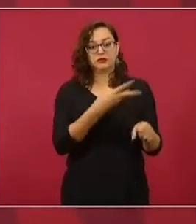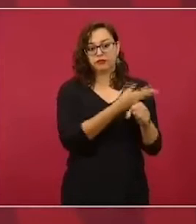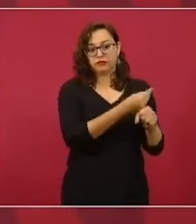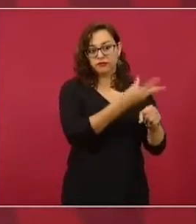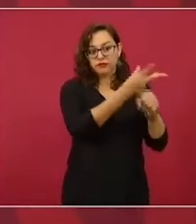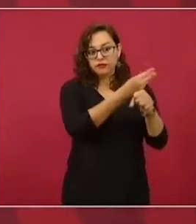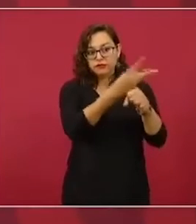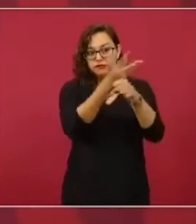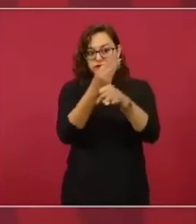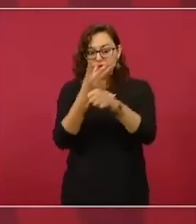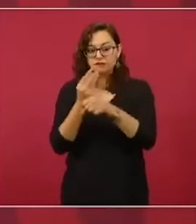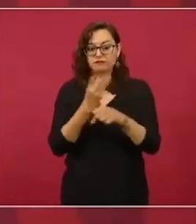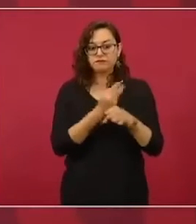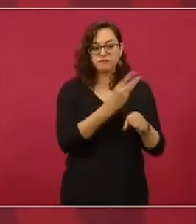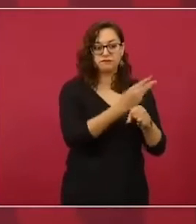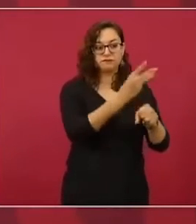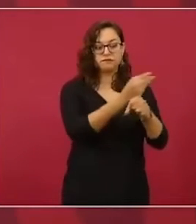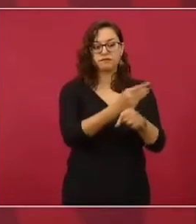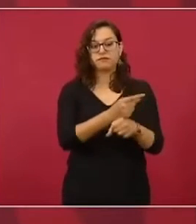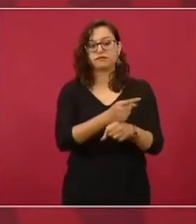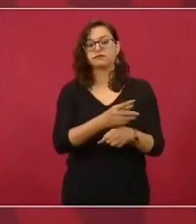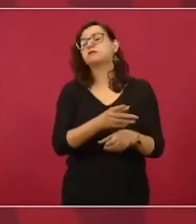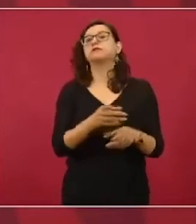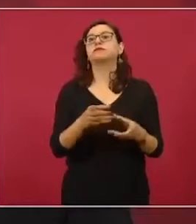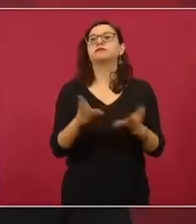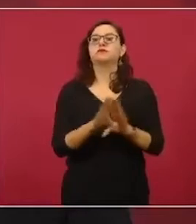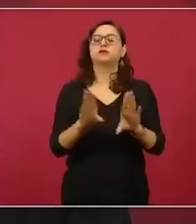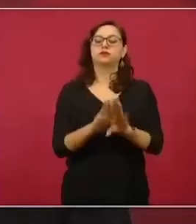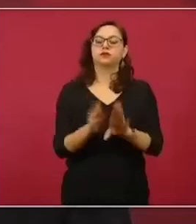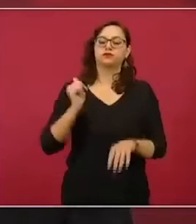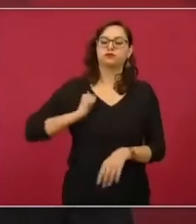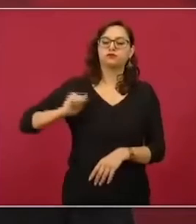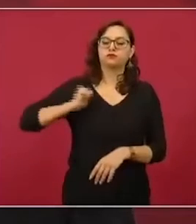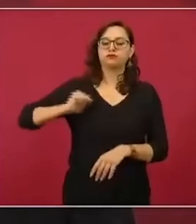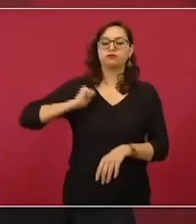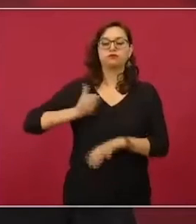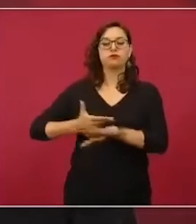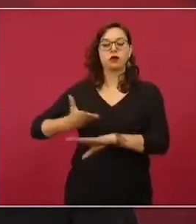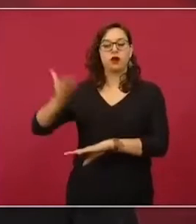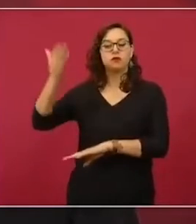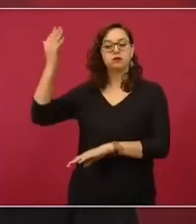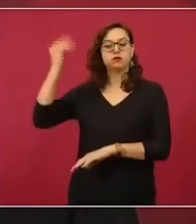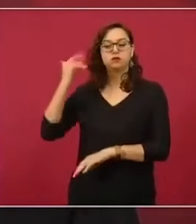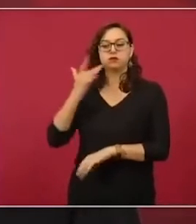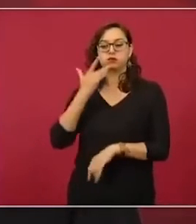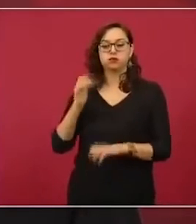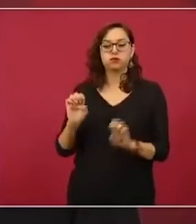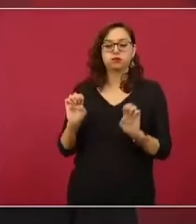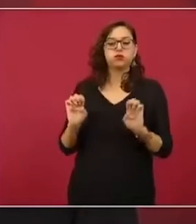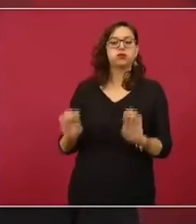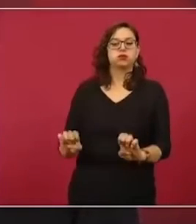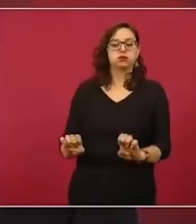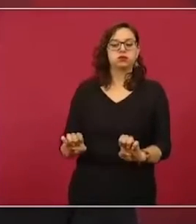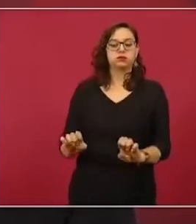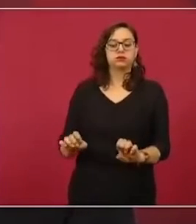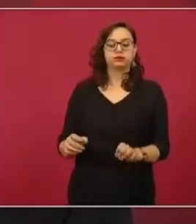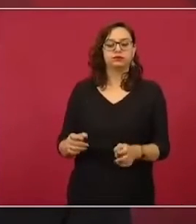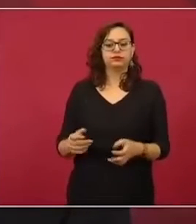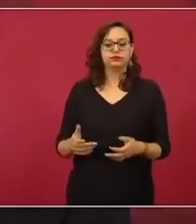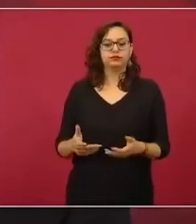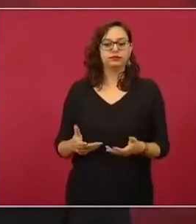de ese entonces. No es un avión